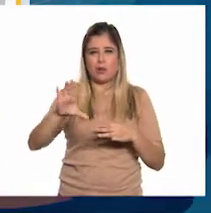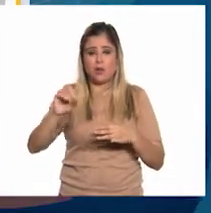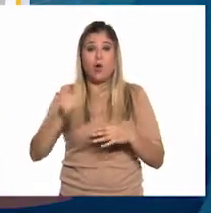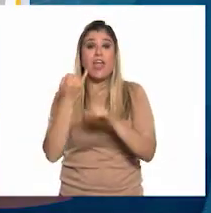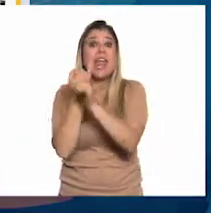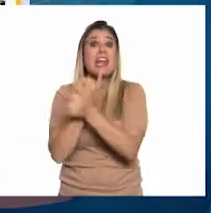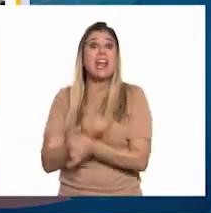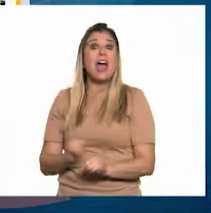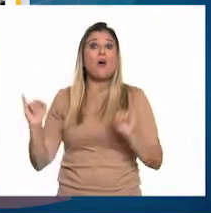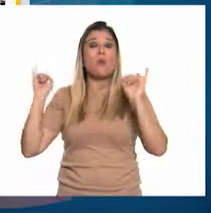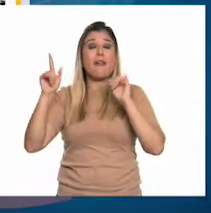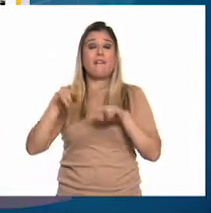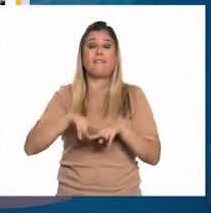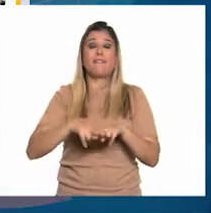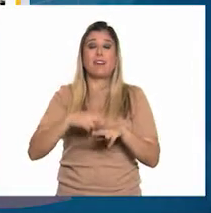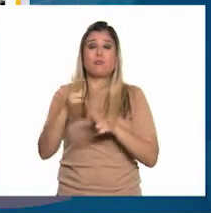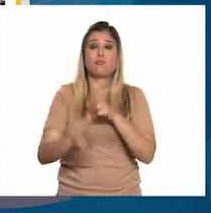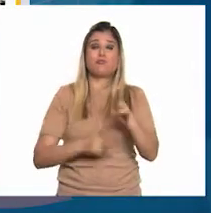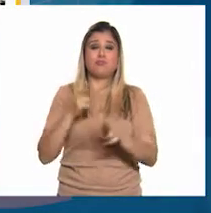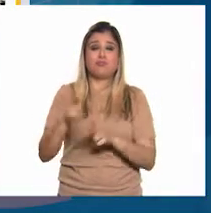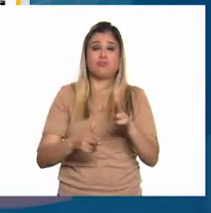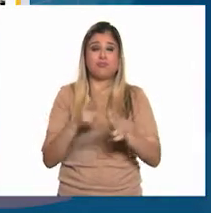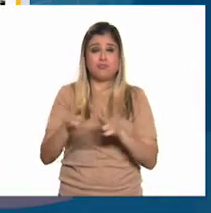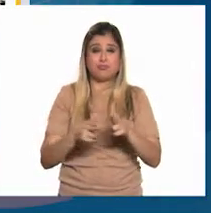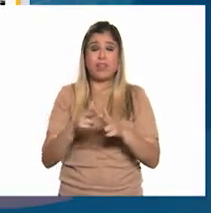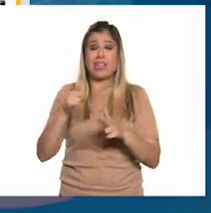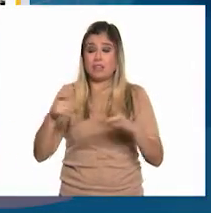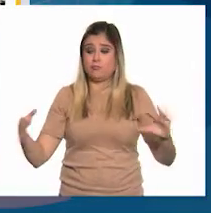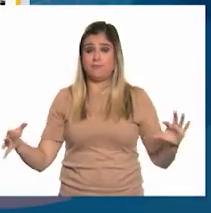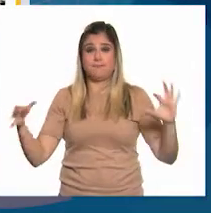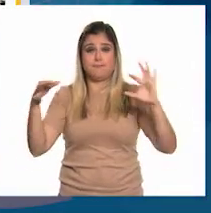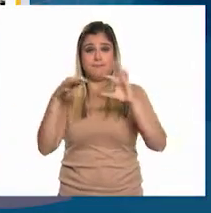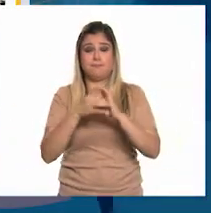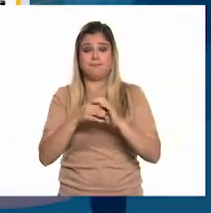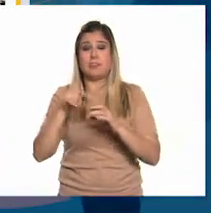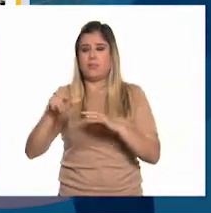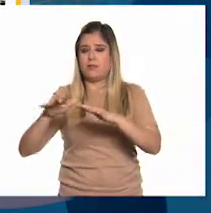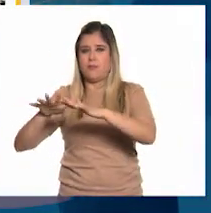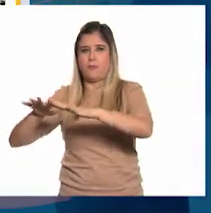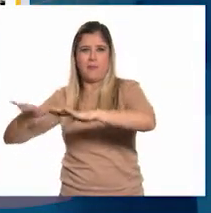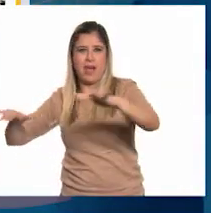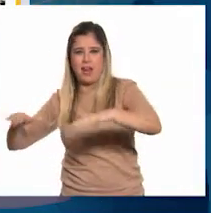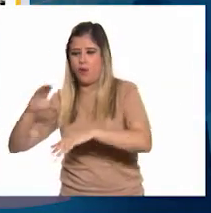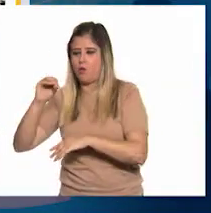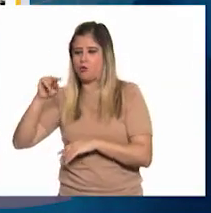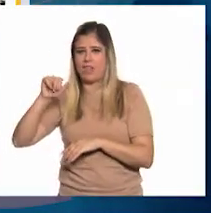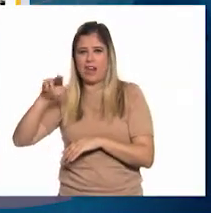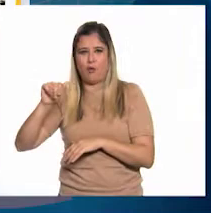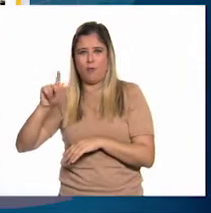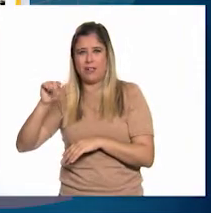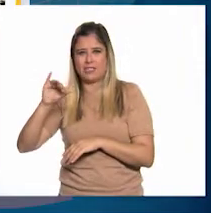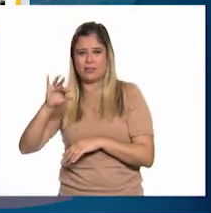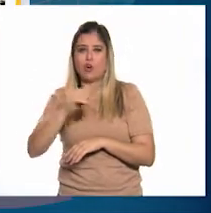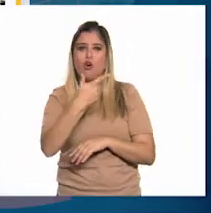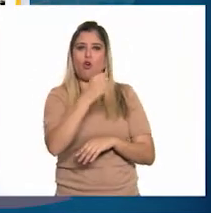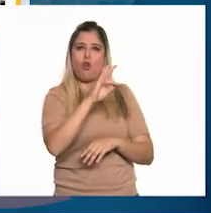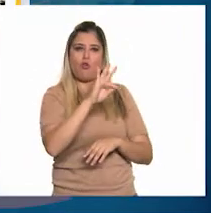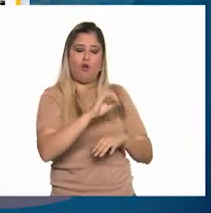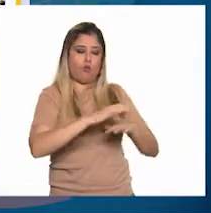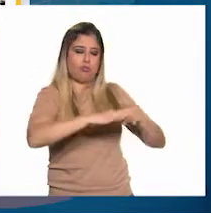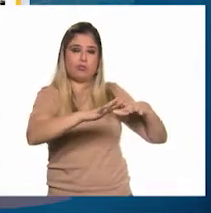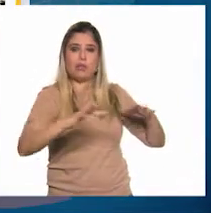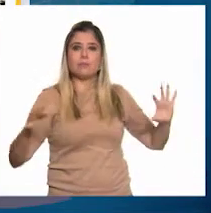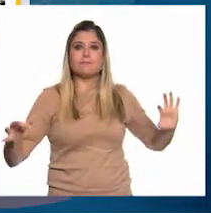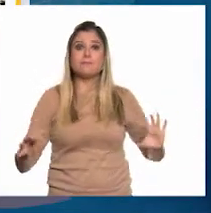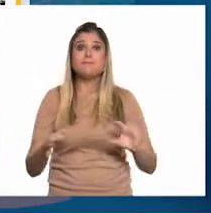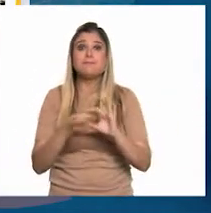famoso ferrocarril transísmico que unía al Océano Pacífico con el Golfo de México. Y además,